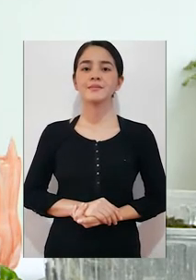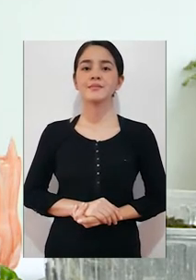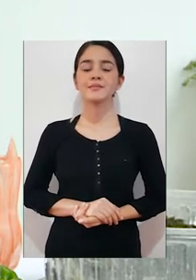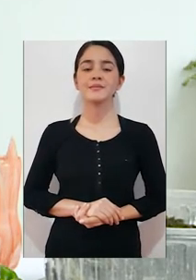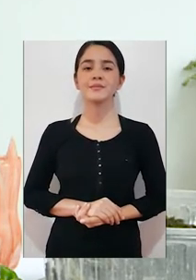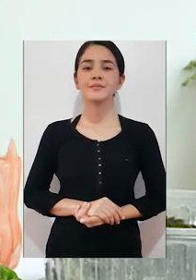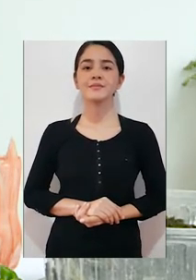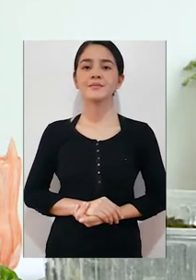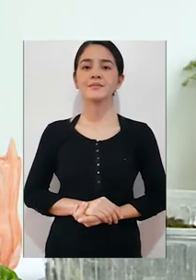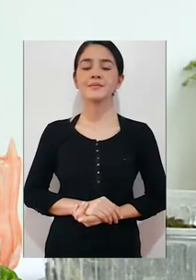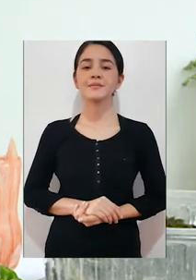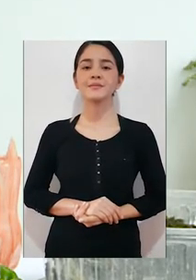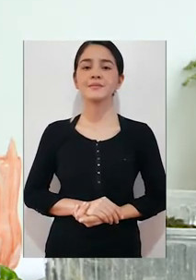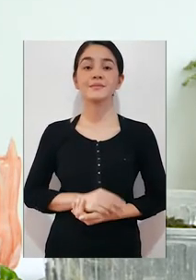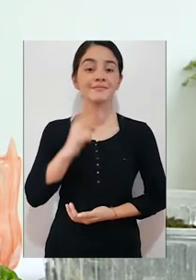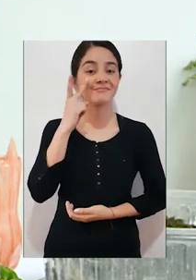Así.